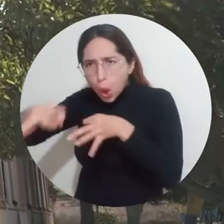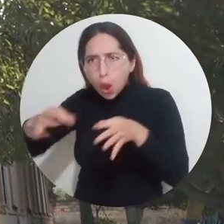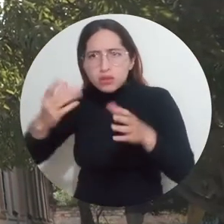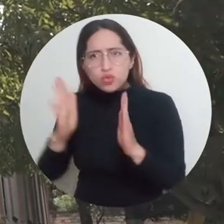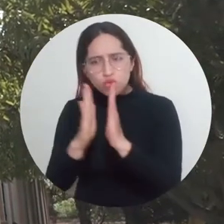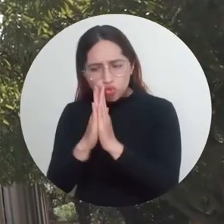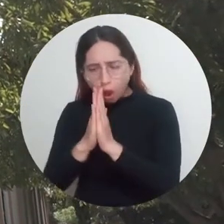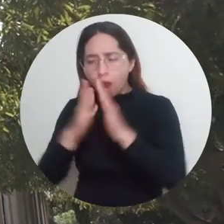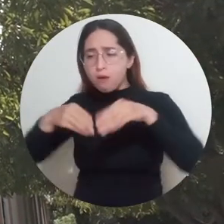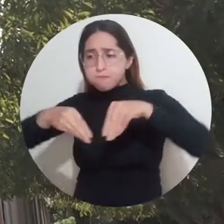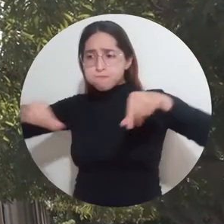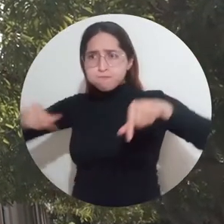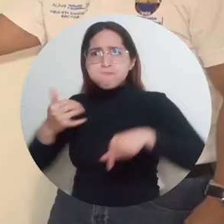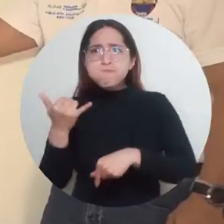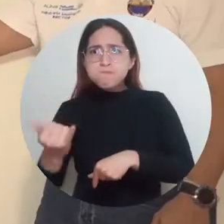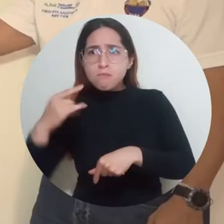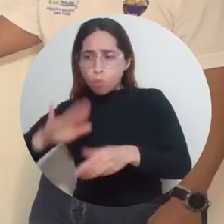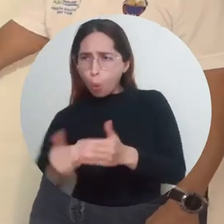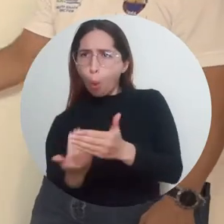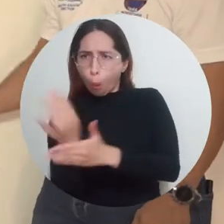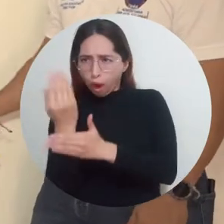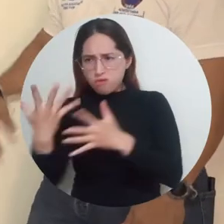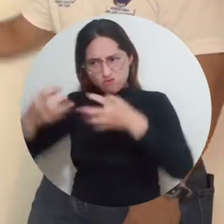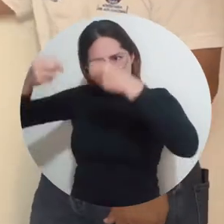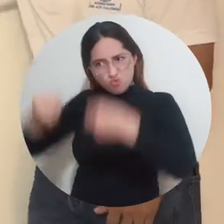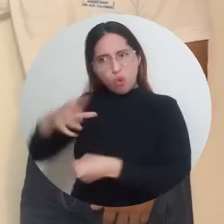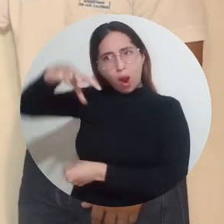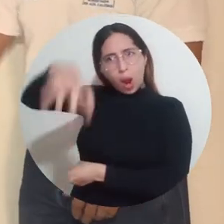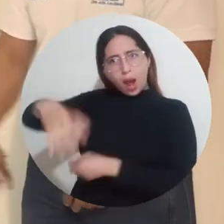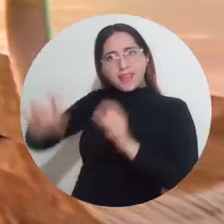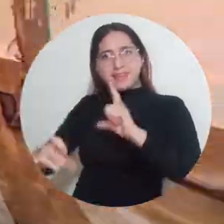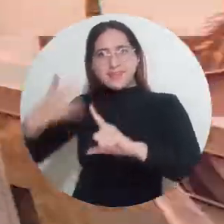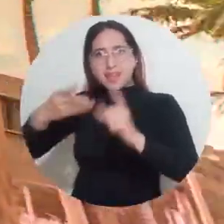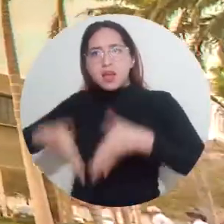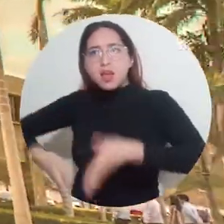Departamento, donde inauguró una nueva sede digital Bloque 10.